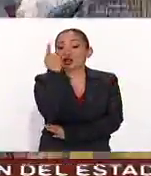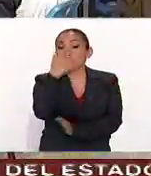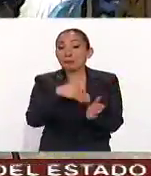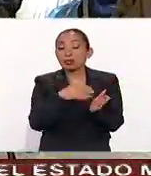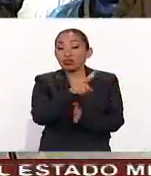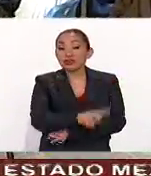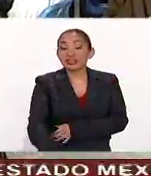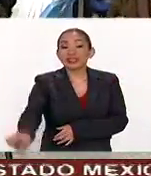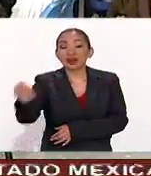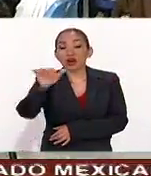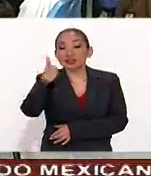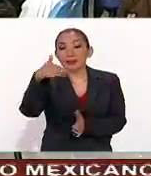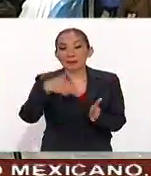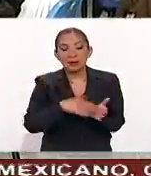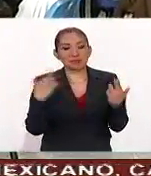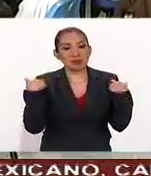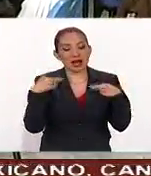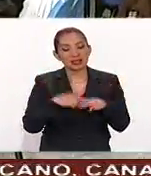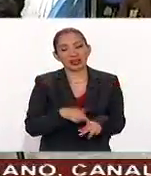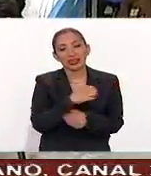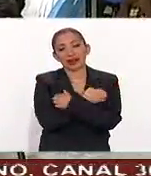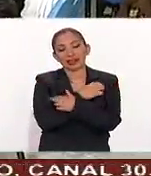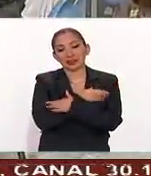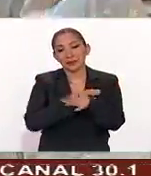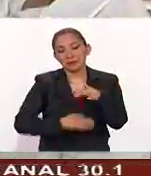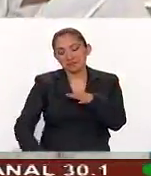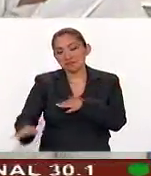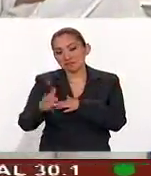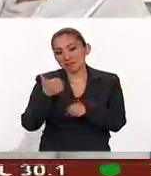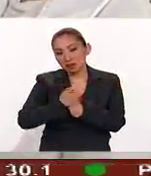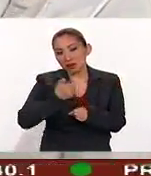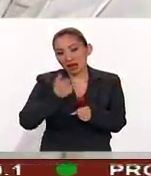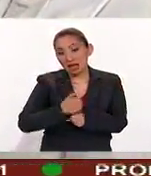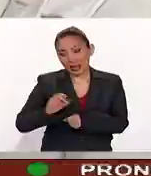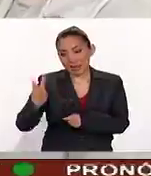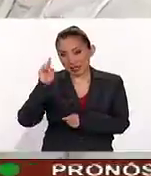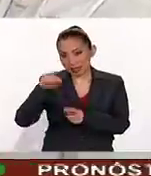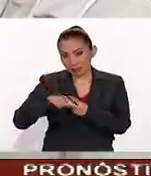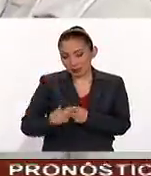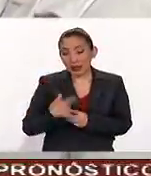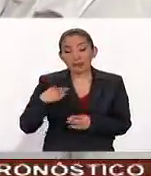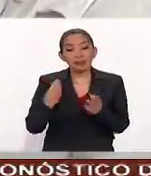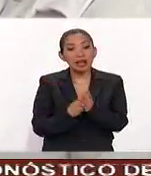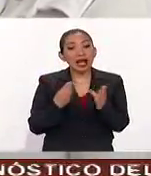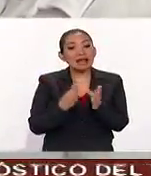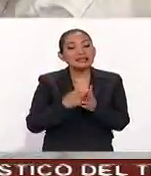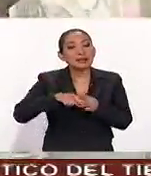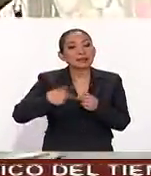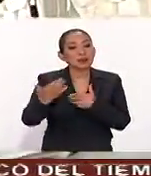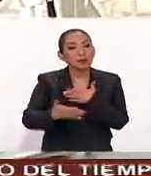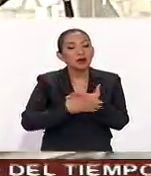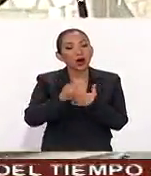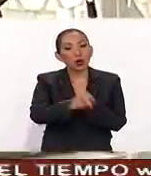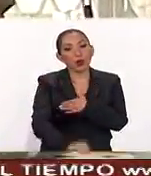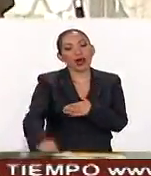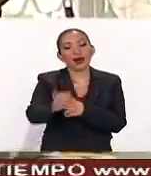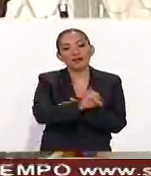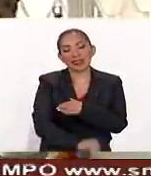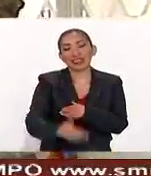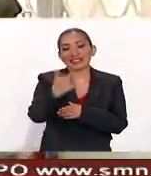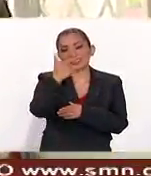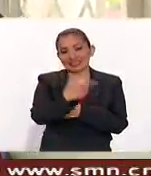millón 212 mil maestros de educación básica. Muchos ya lo hicieron desde el viernes. Las clases van a reiniciar el jueves